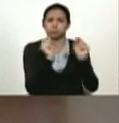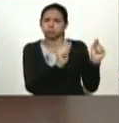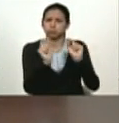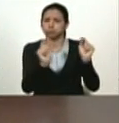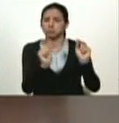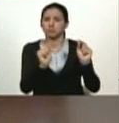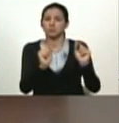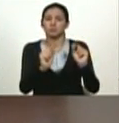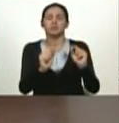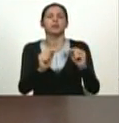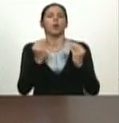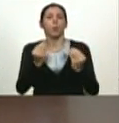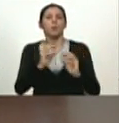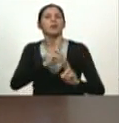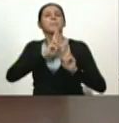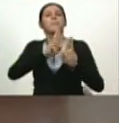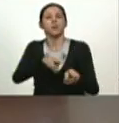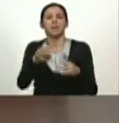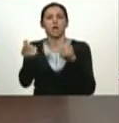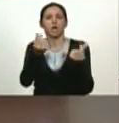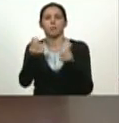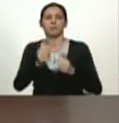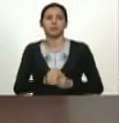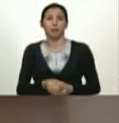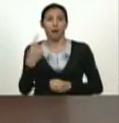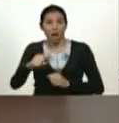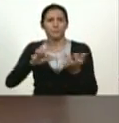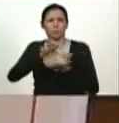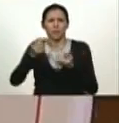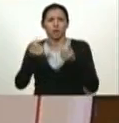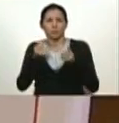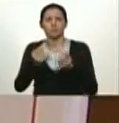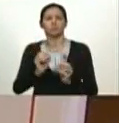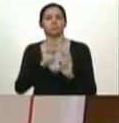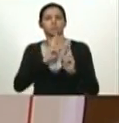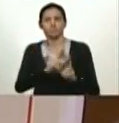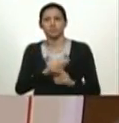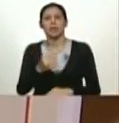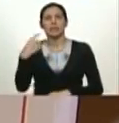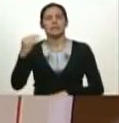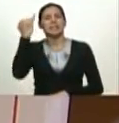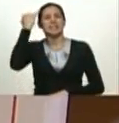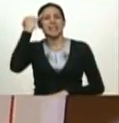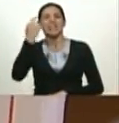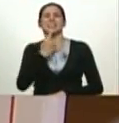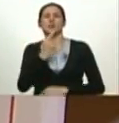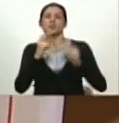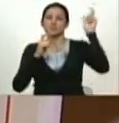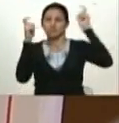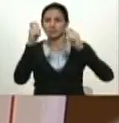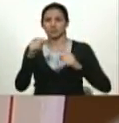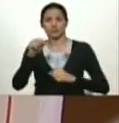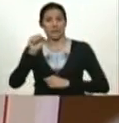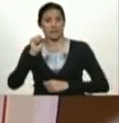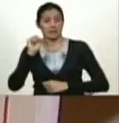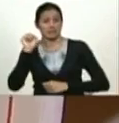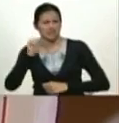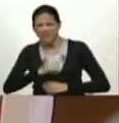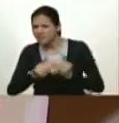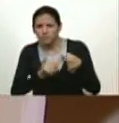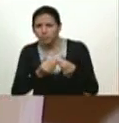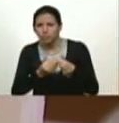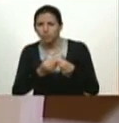contraofensiva económica. Y tiene un pensamiento de nuestro comandante Chávez. Si no hiciéramos la revolución económica, ¿de qué